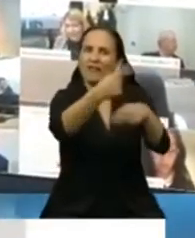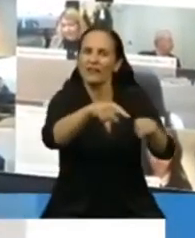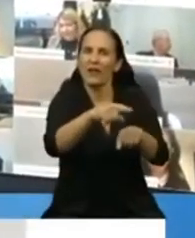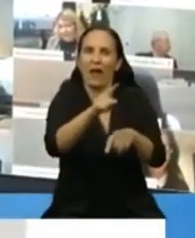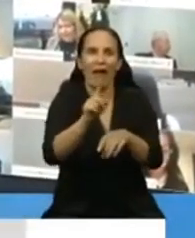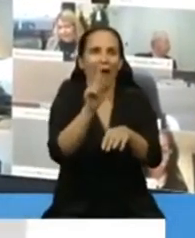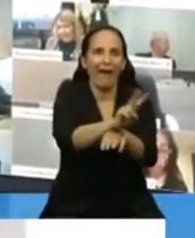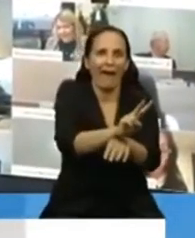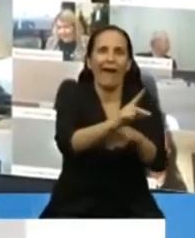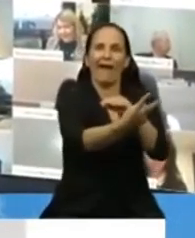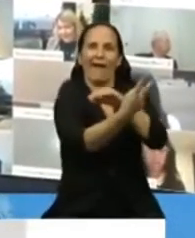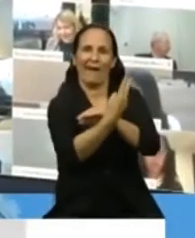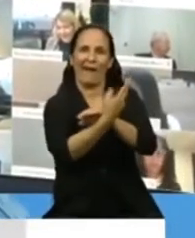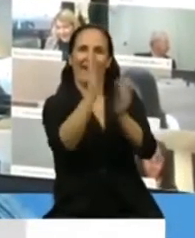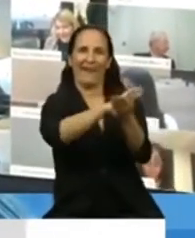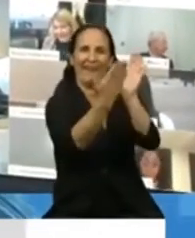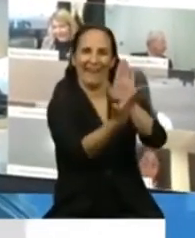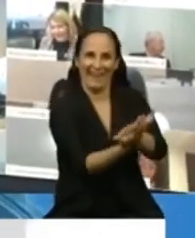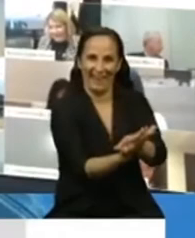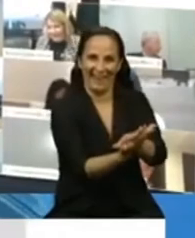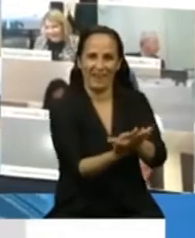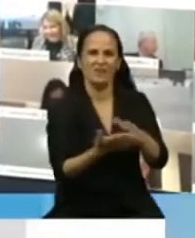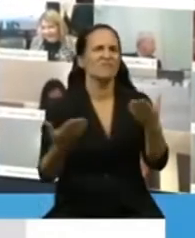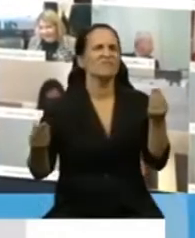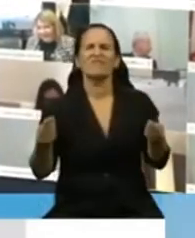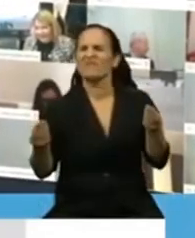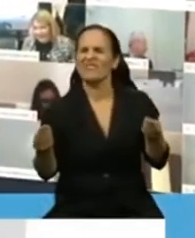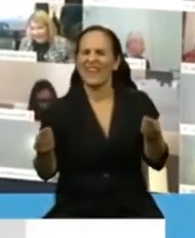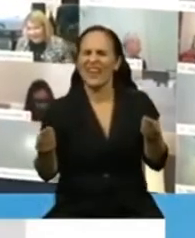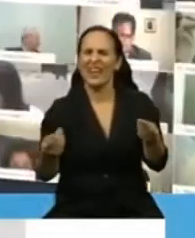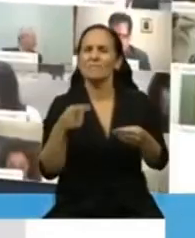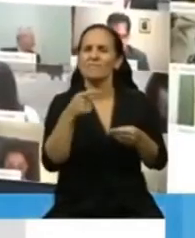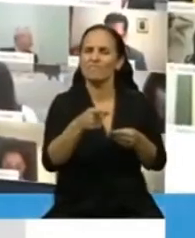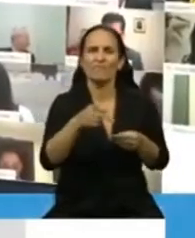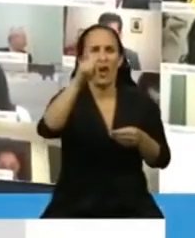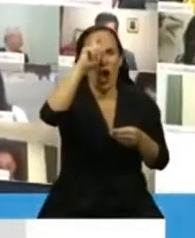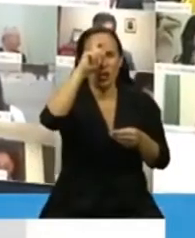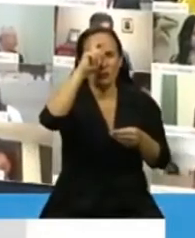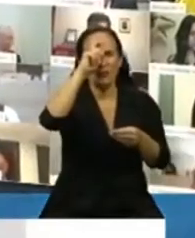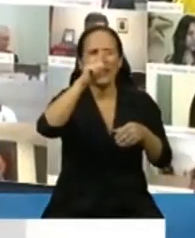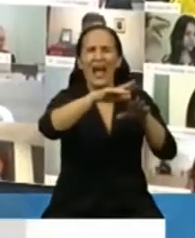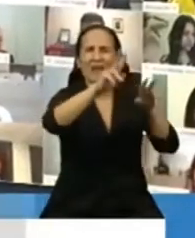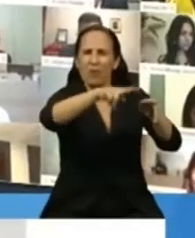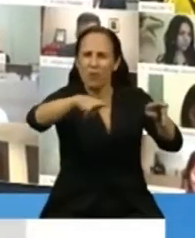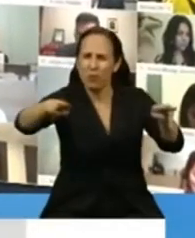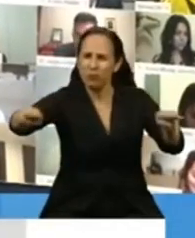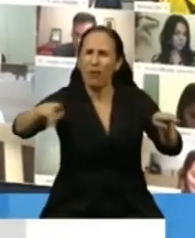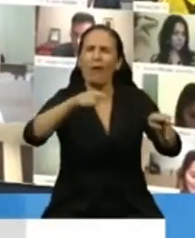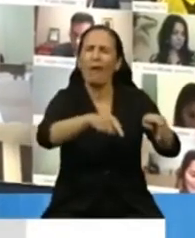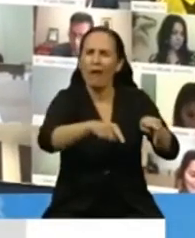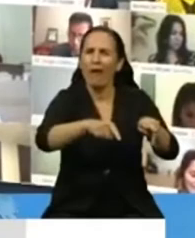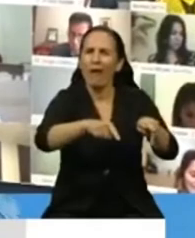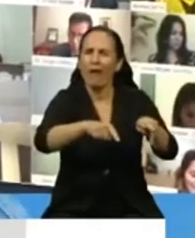Una herramienta que tiene el objetivo de evitar que las camas de los hospitales y las clínicas sean ocupadas